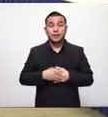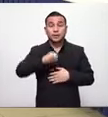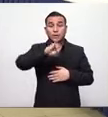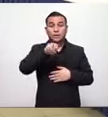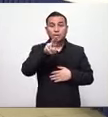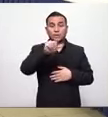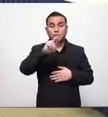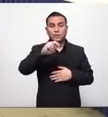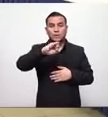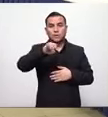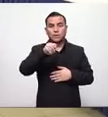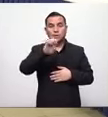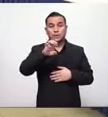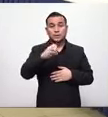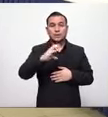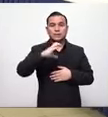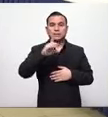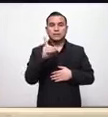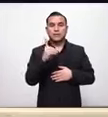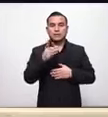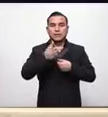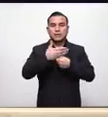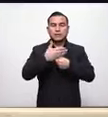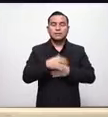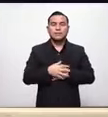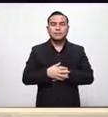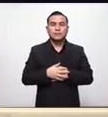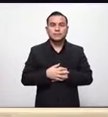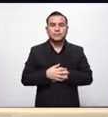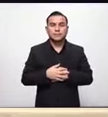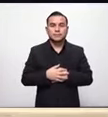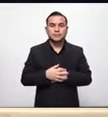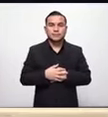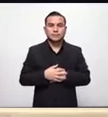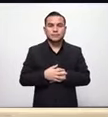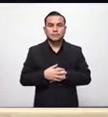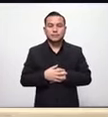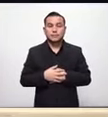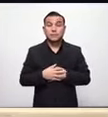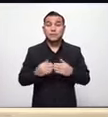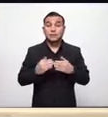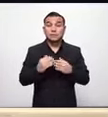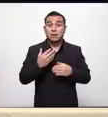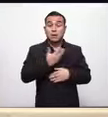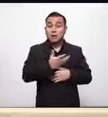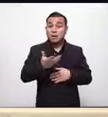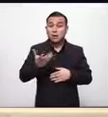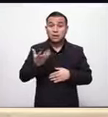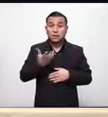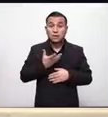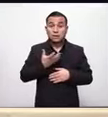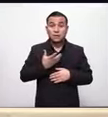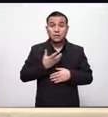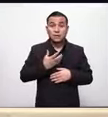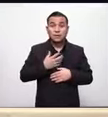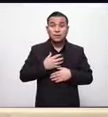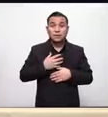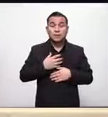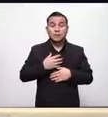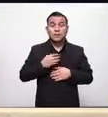José por parte del partido CD y a ustedes apreciables